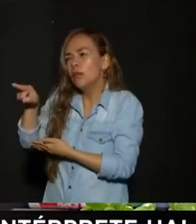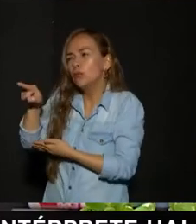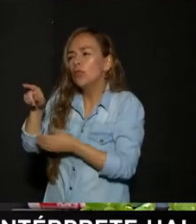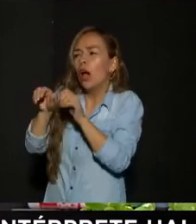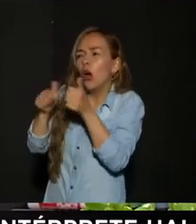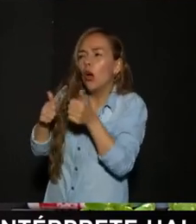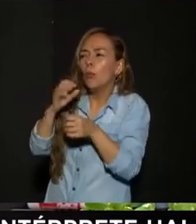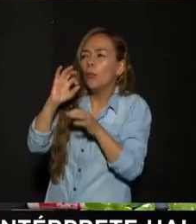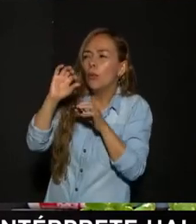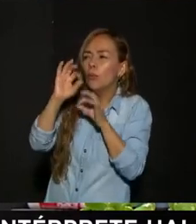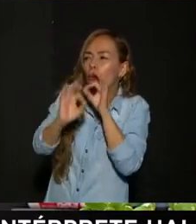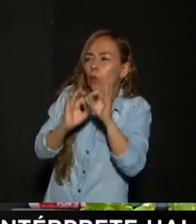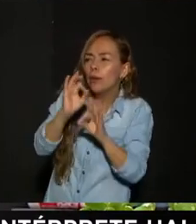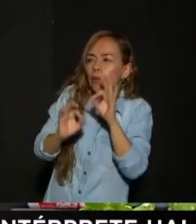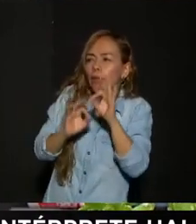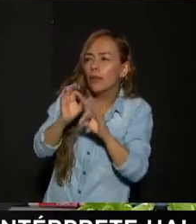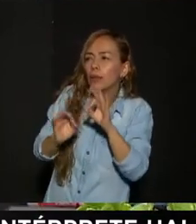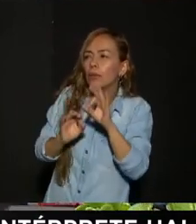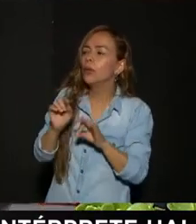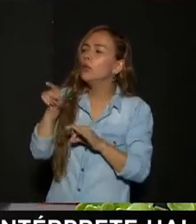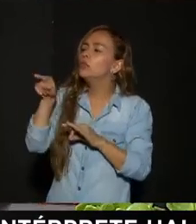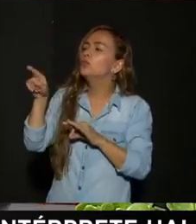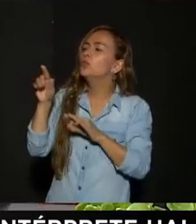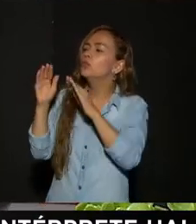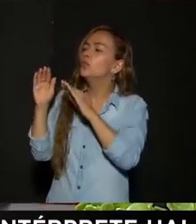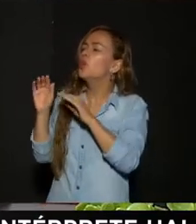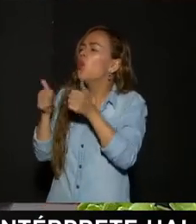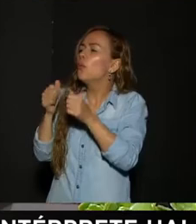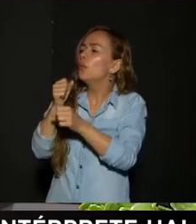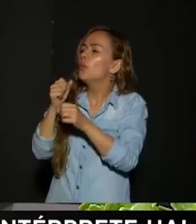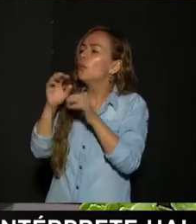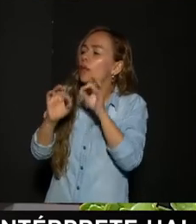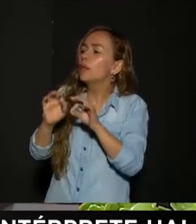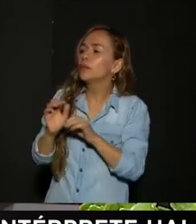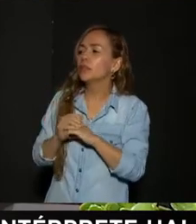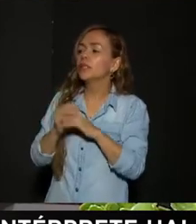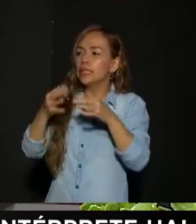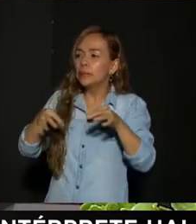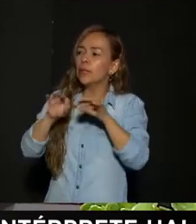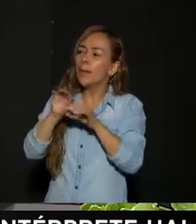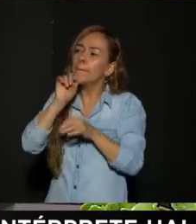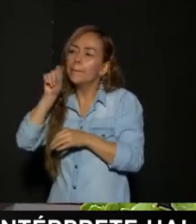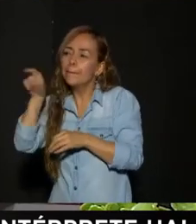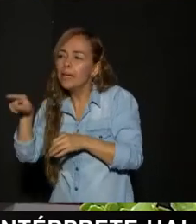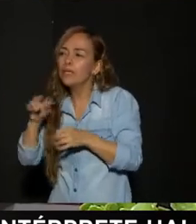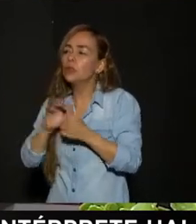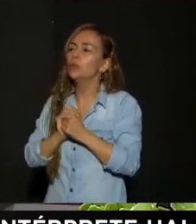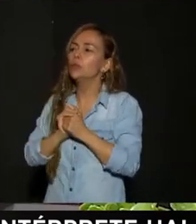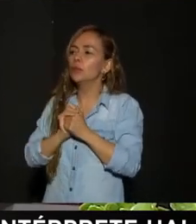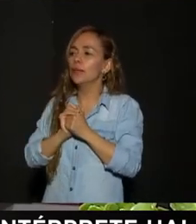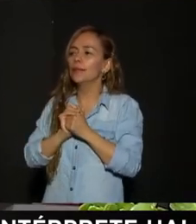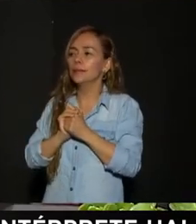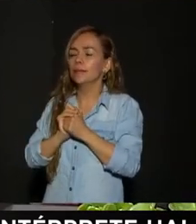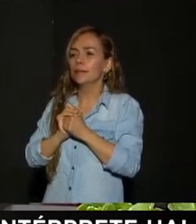¿Cómo es el cuidado Que esa persona Le está dando? Porque a nosotros Nos dicen lo básico Pero entonces Tenemos que saber El